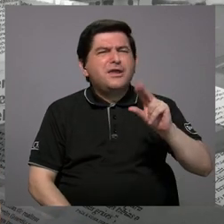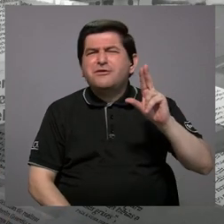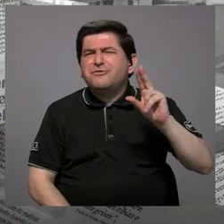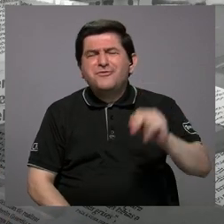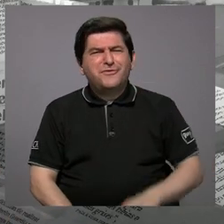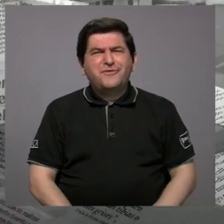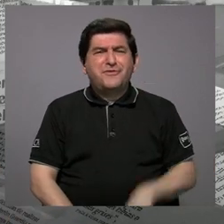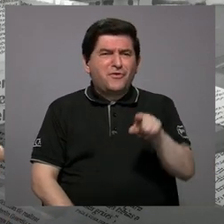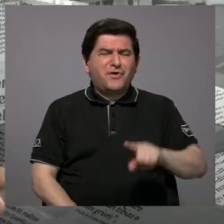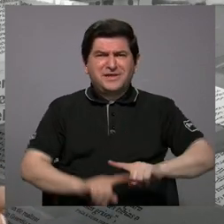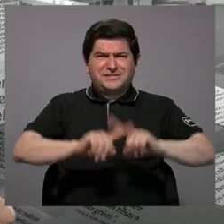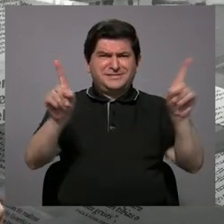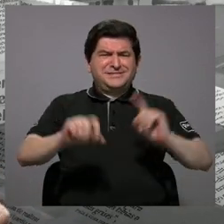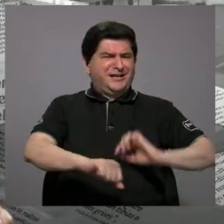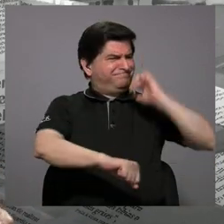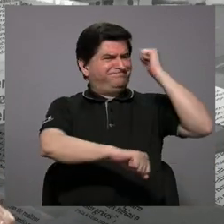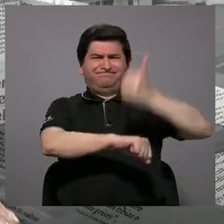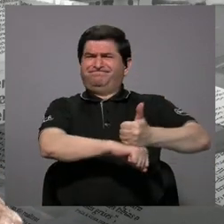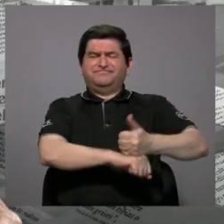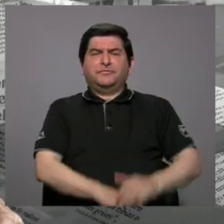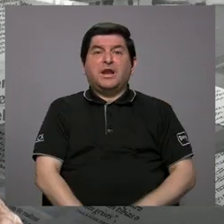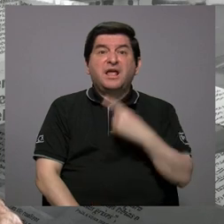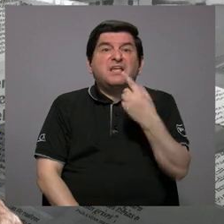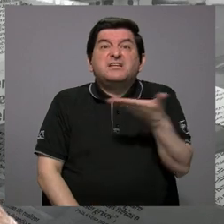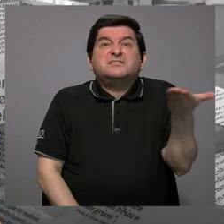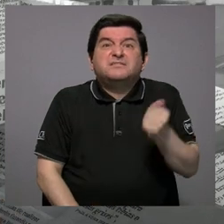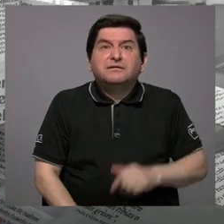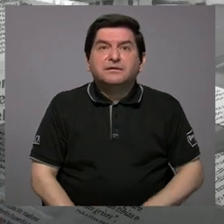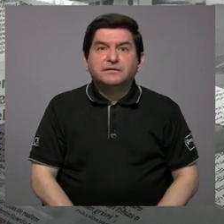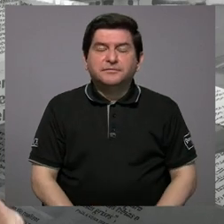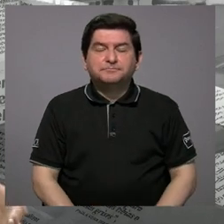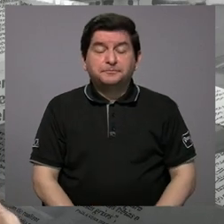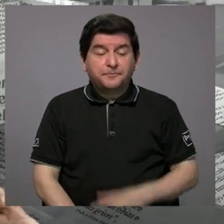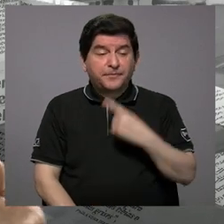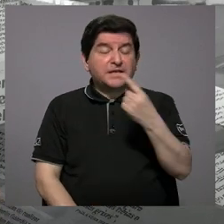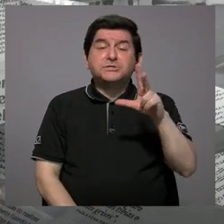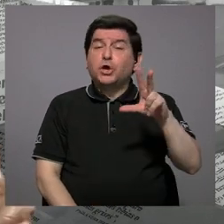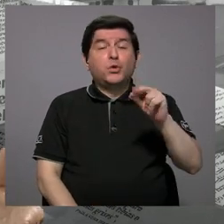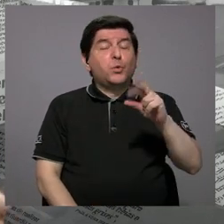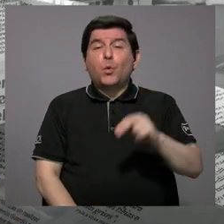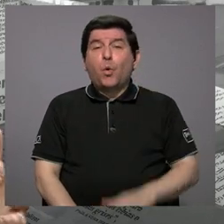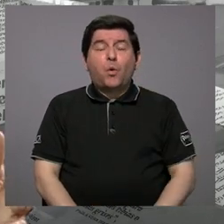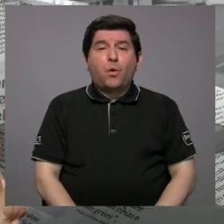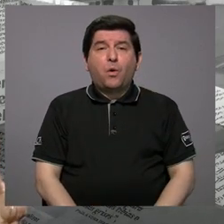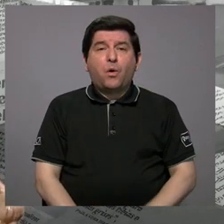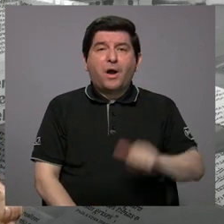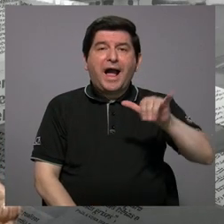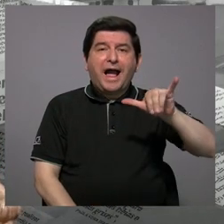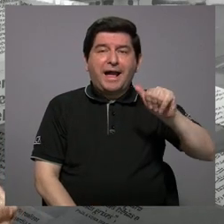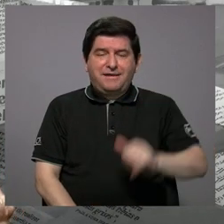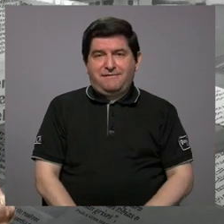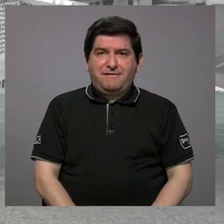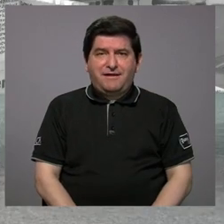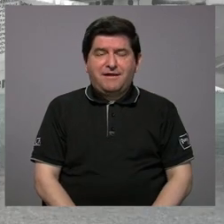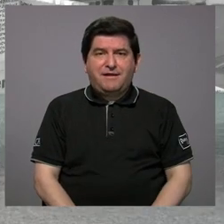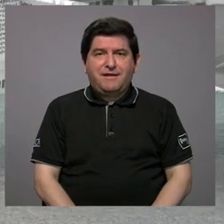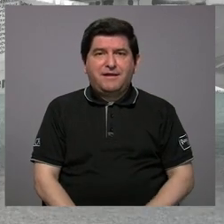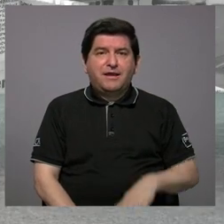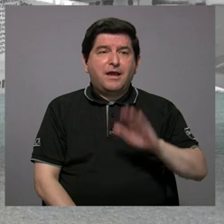diferencia tan marcada, tan lamentable, y nos dijeron, no, es que los acueductos están en su